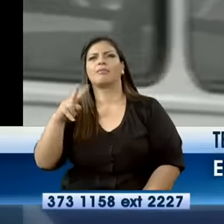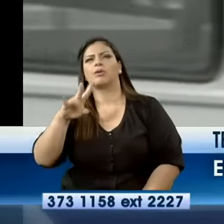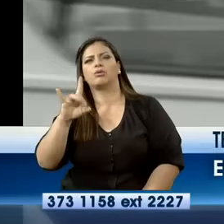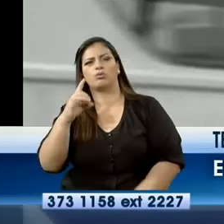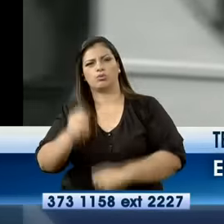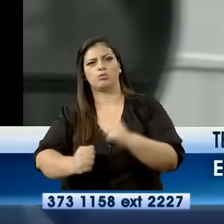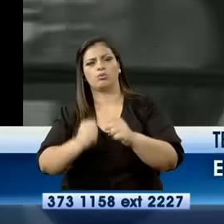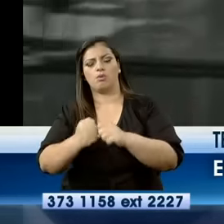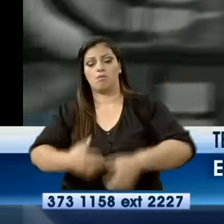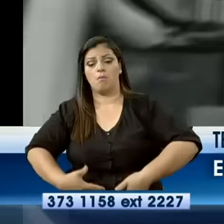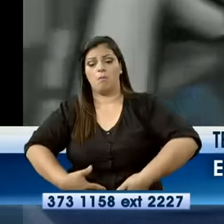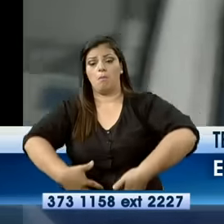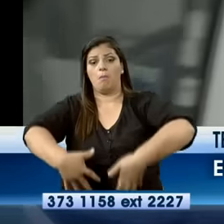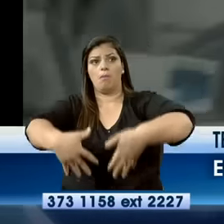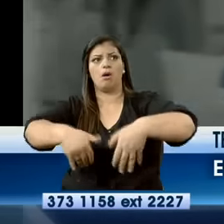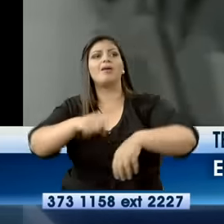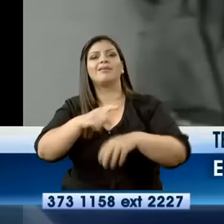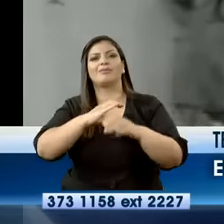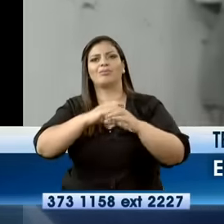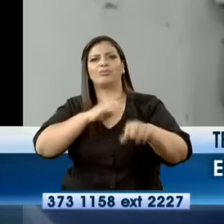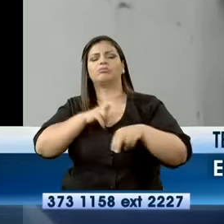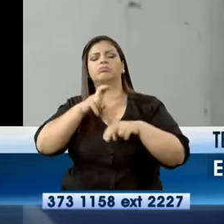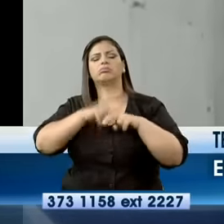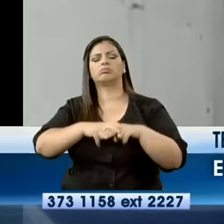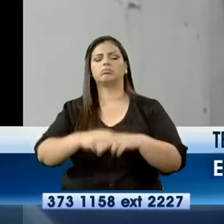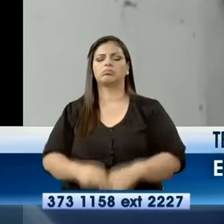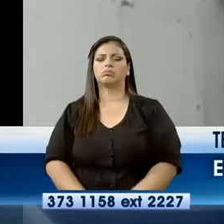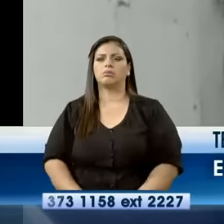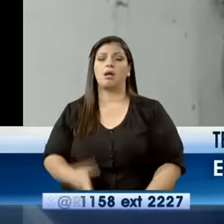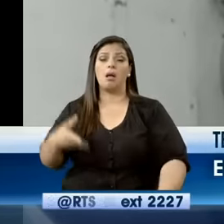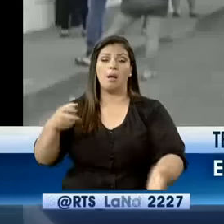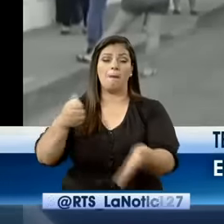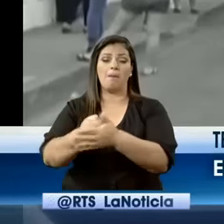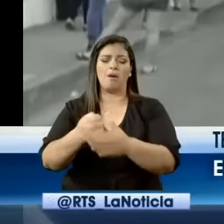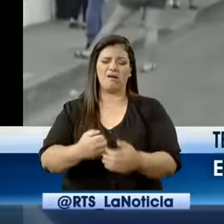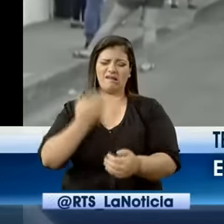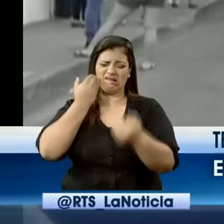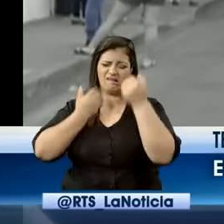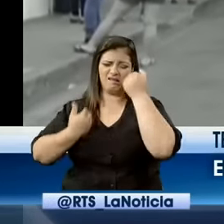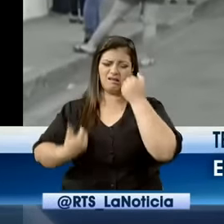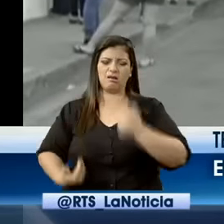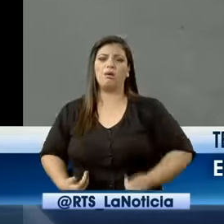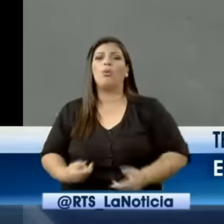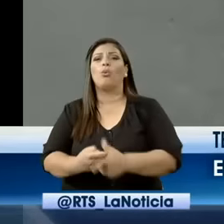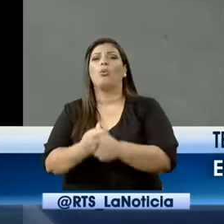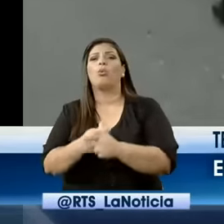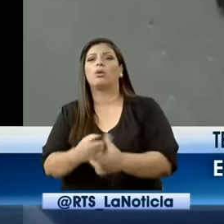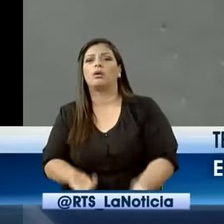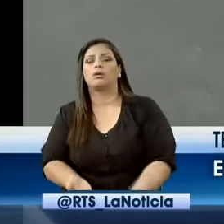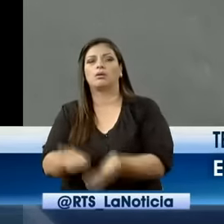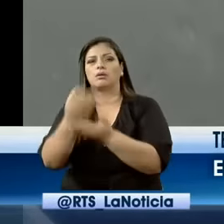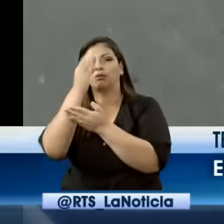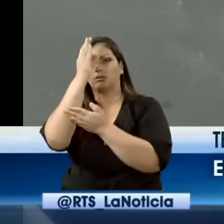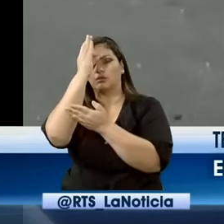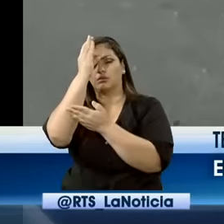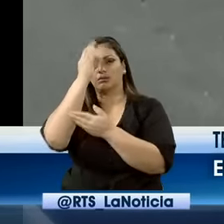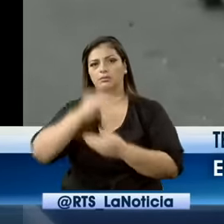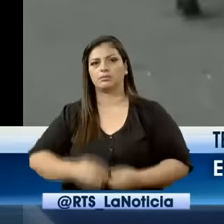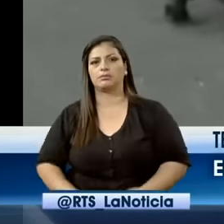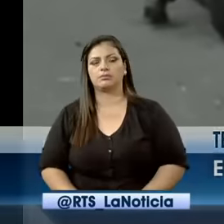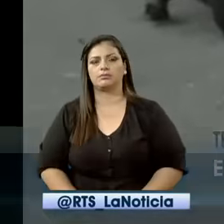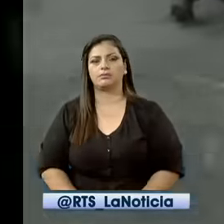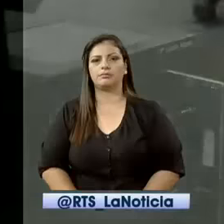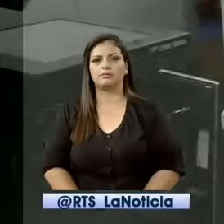embarazo y que viajaba dentro del bus, sufrió heridas y fue llevada a una casa de salud. Informó Luxiora Salazar.